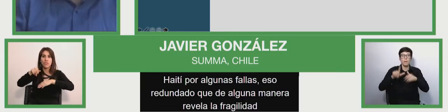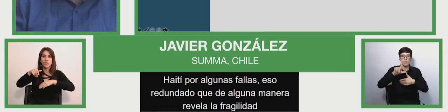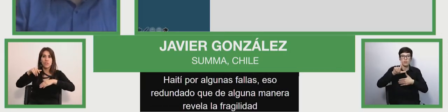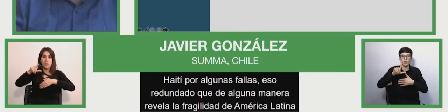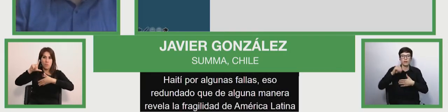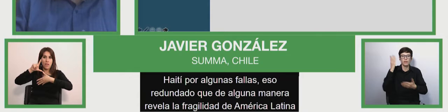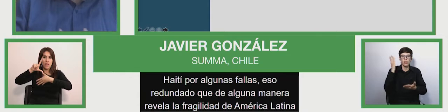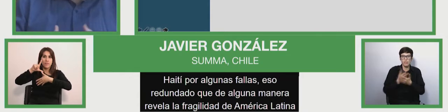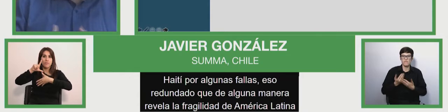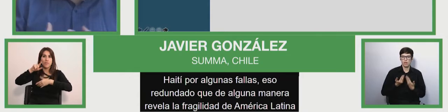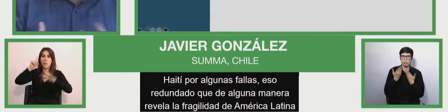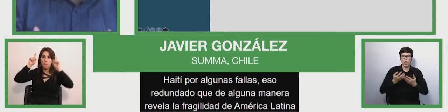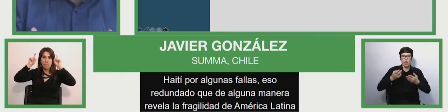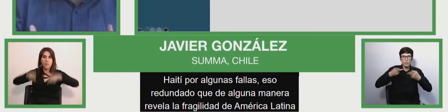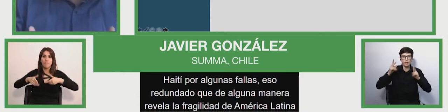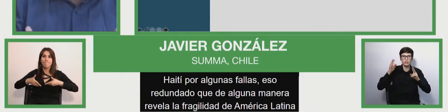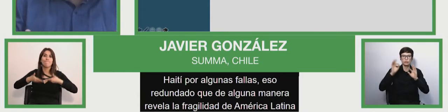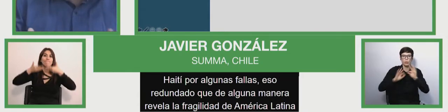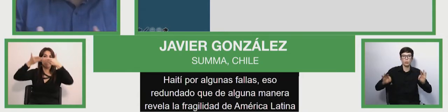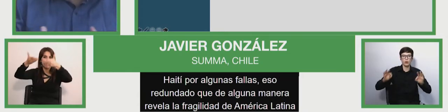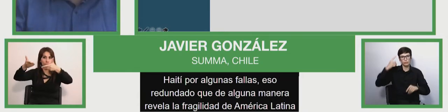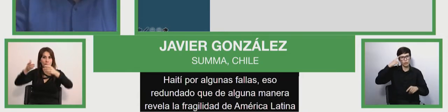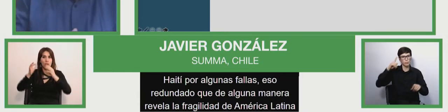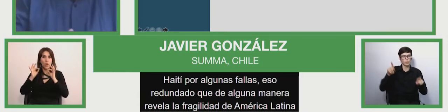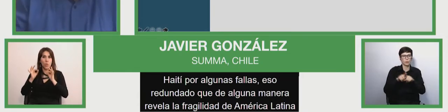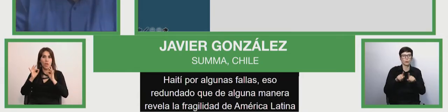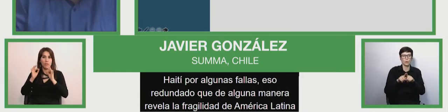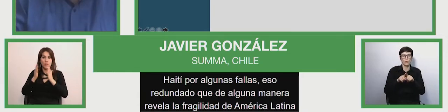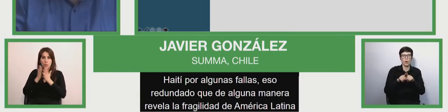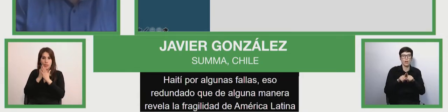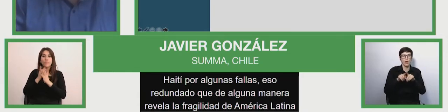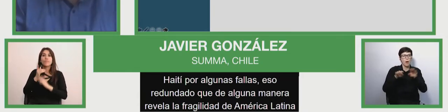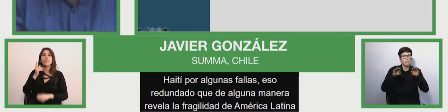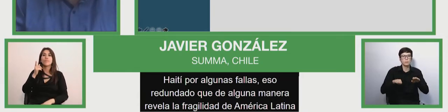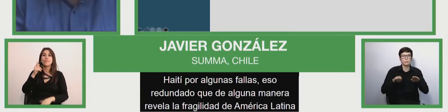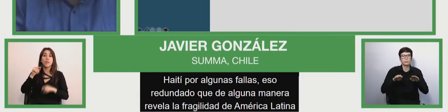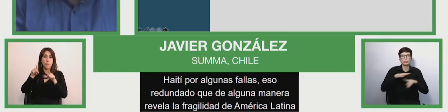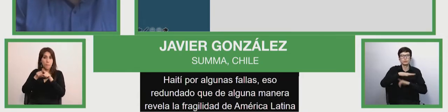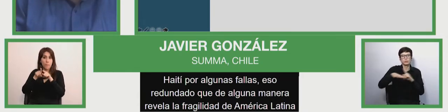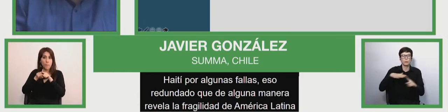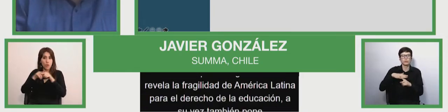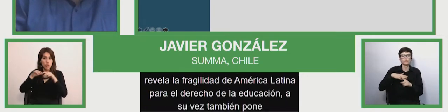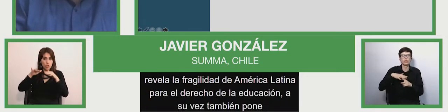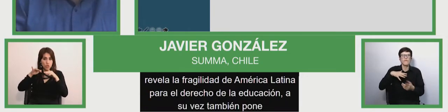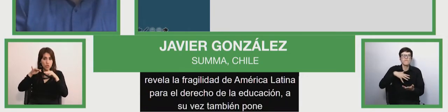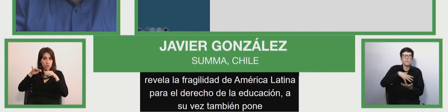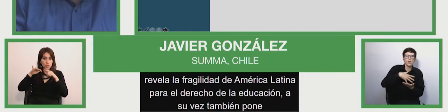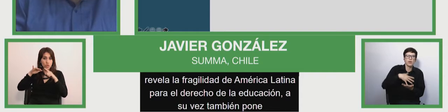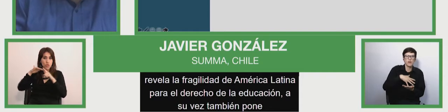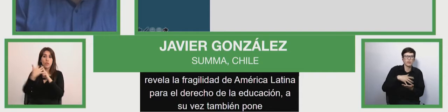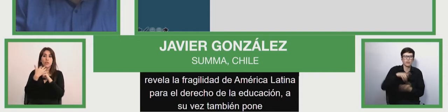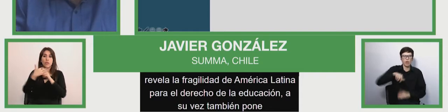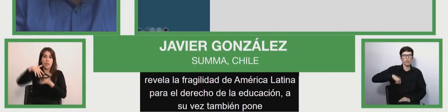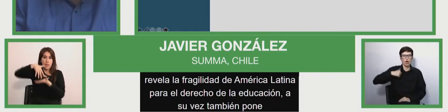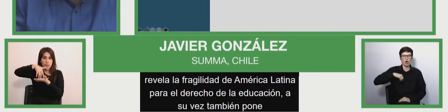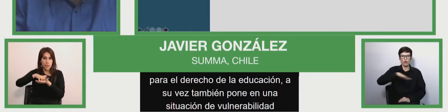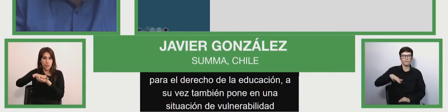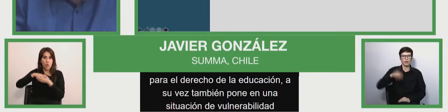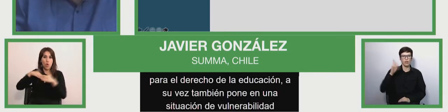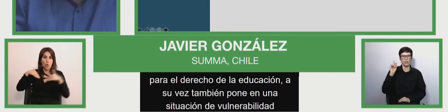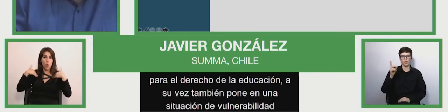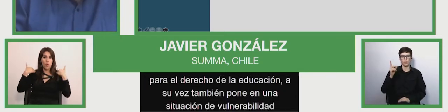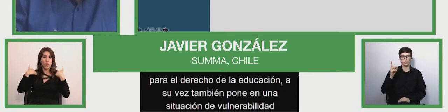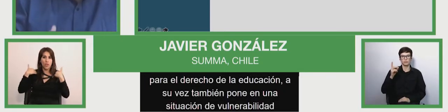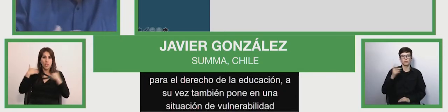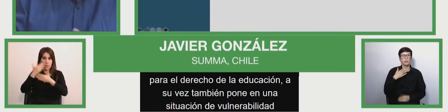derecho a la educación, pero a su vez también pone en una situación de vulnerabilidad a estos jóvenes con discapacidad,